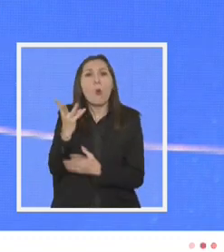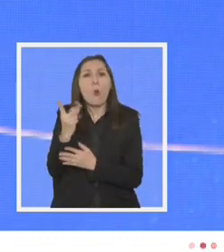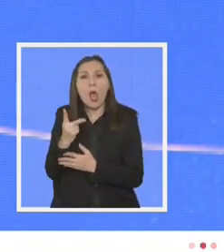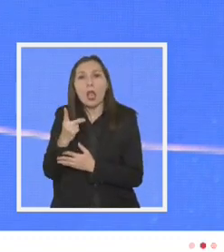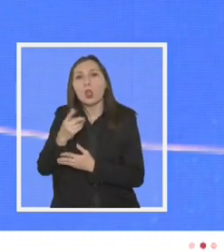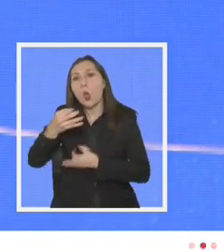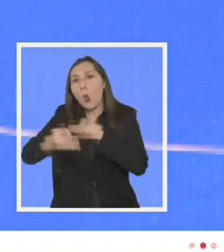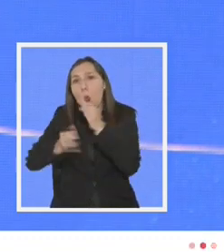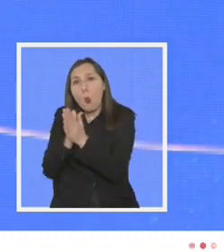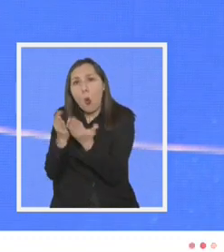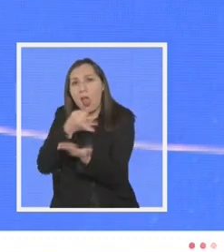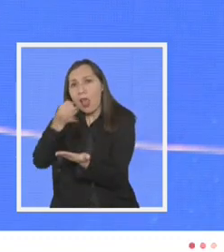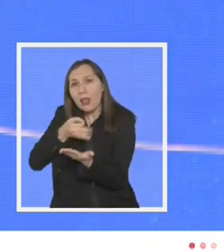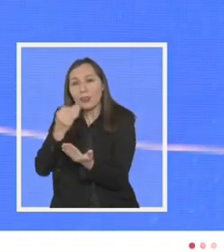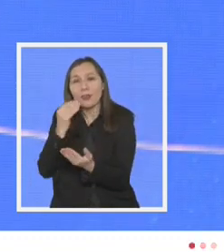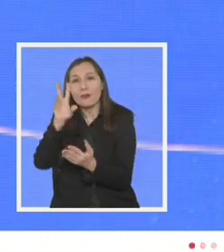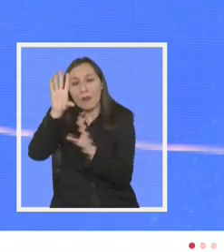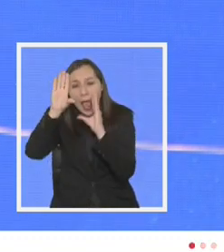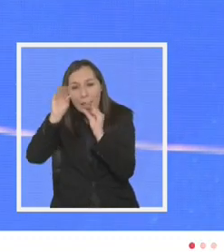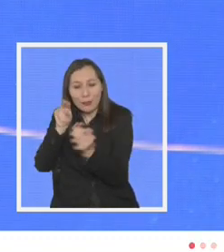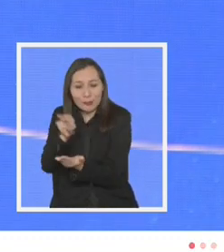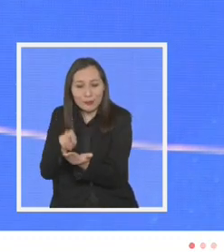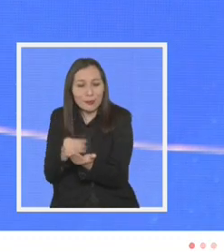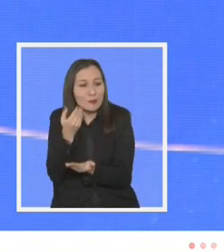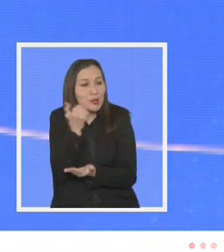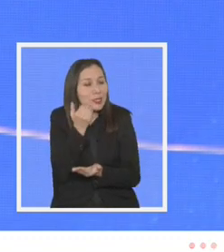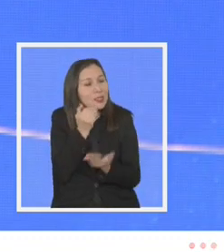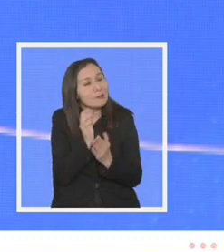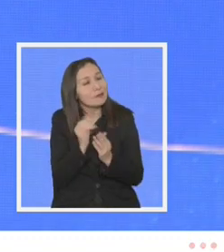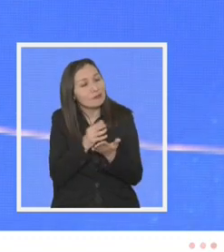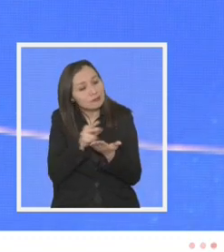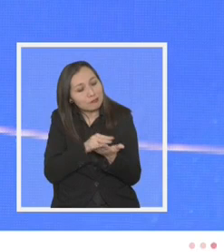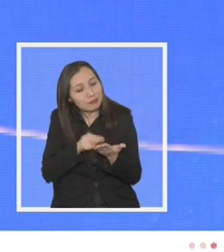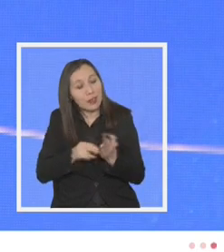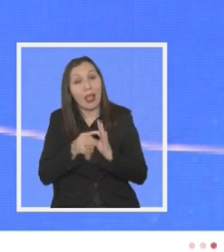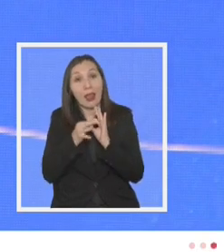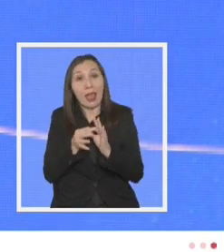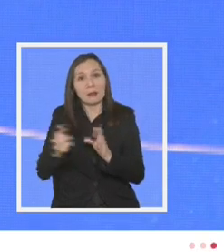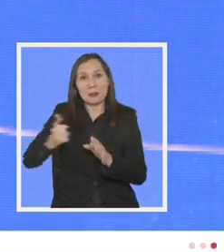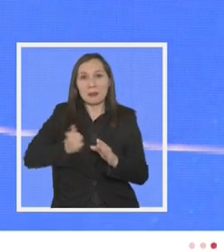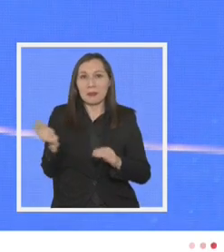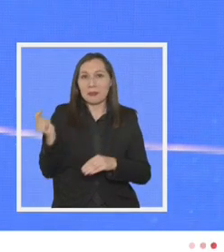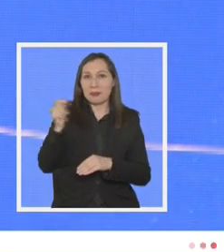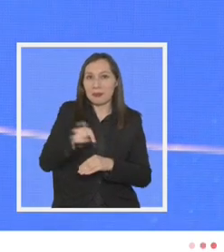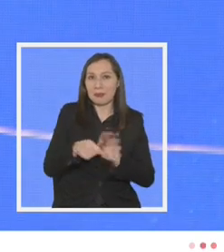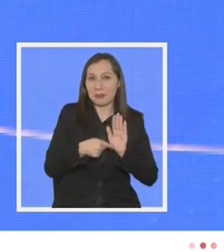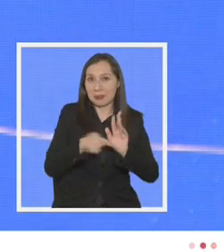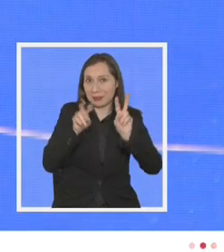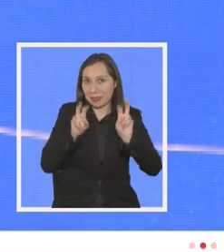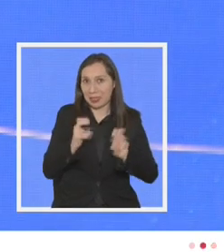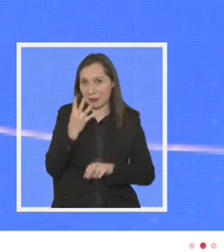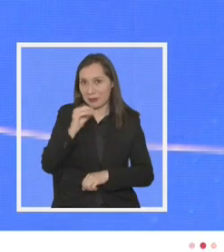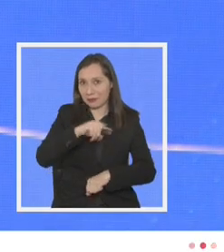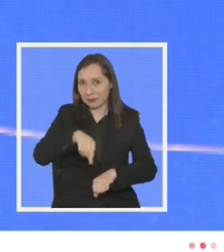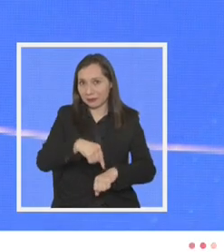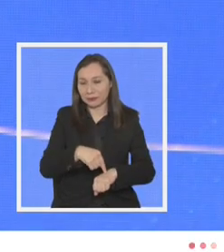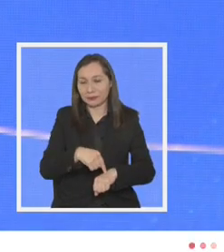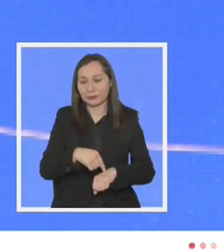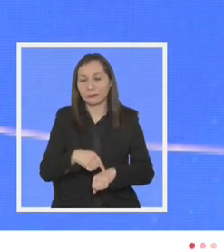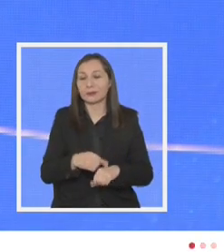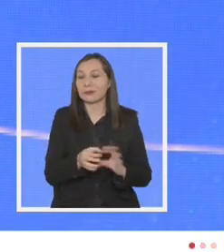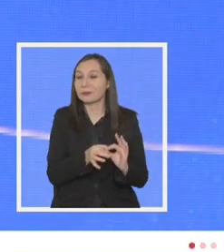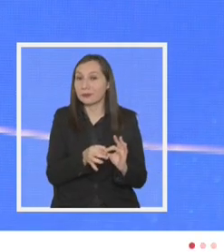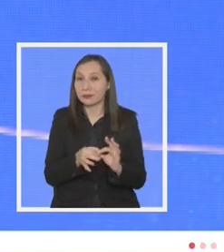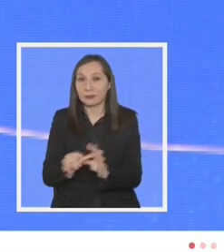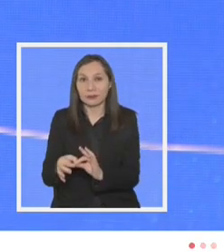cuentos más se alcanzarán a leer en la noche? gracias a medidas como esta las que